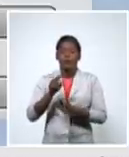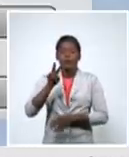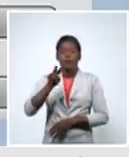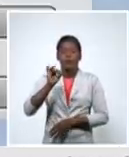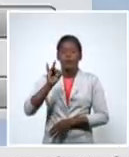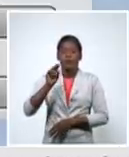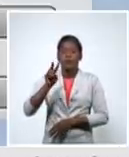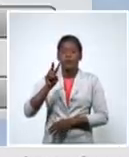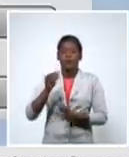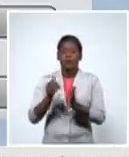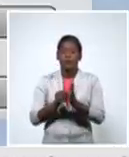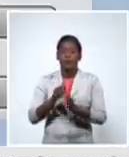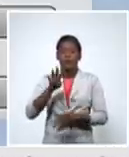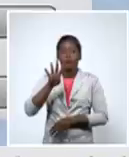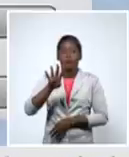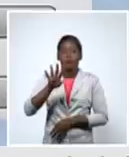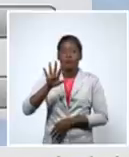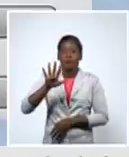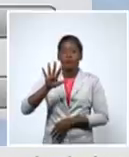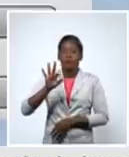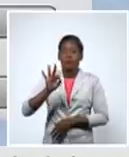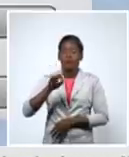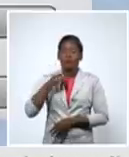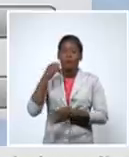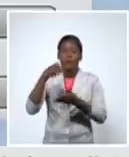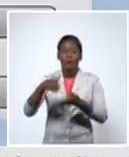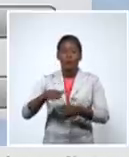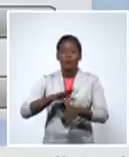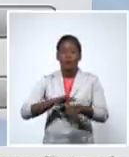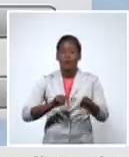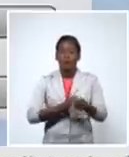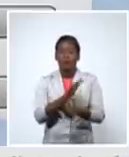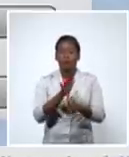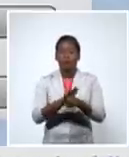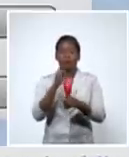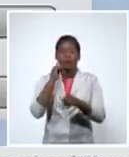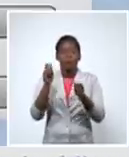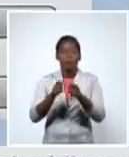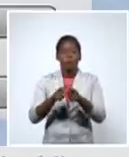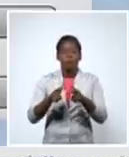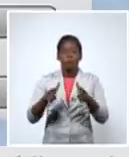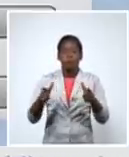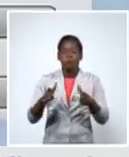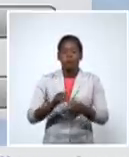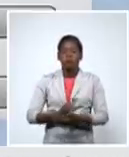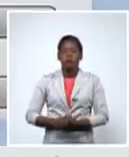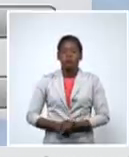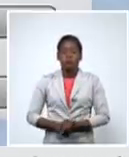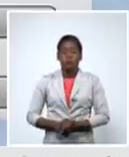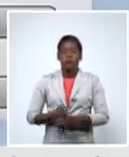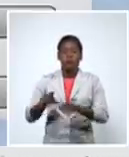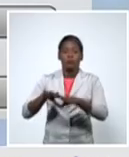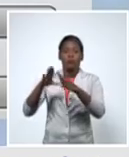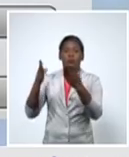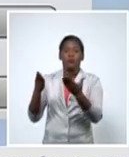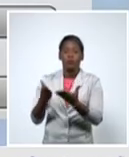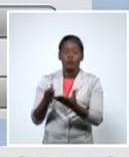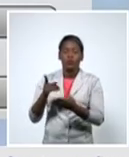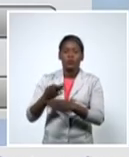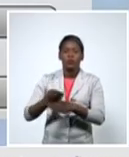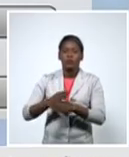458 fallecidos letalidad más alta que la del mundo 2,39